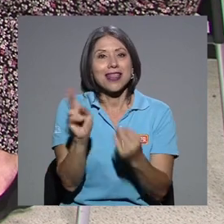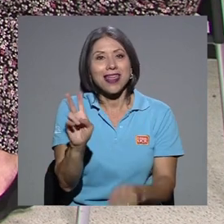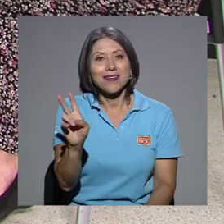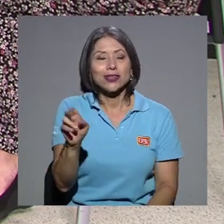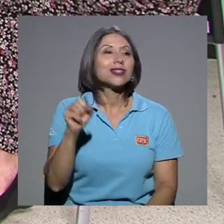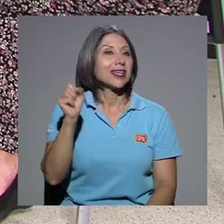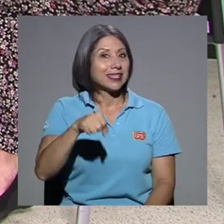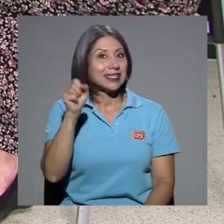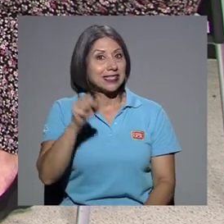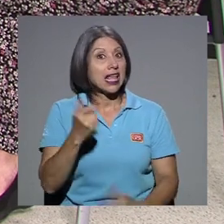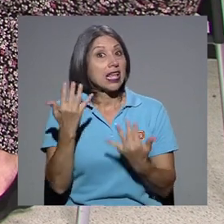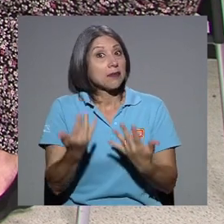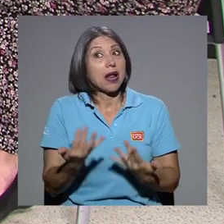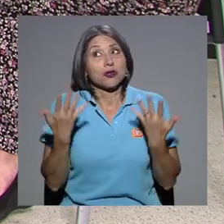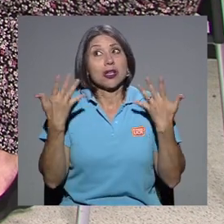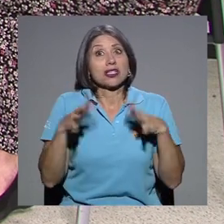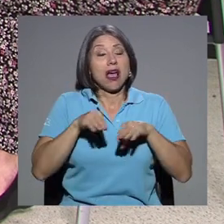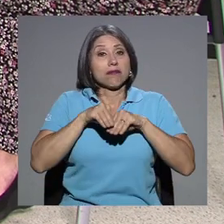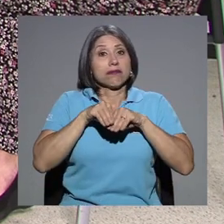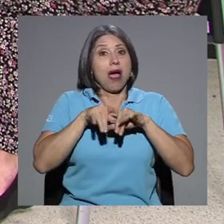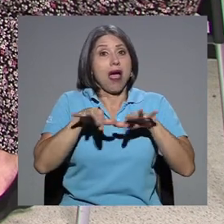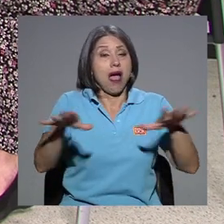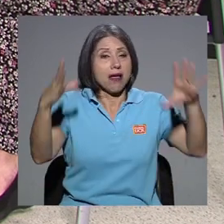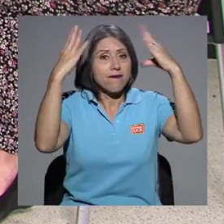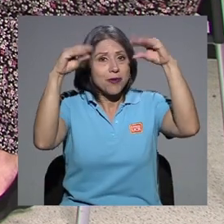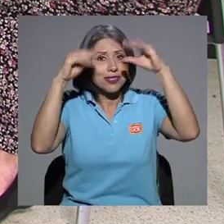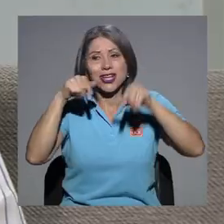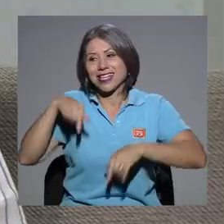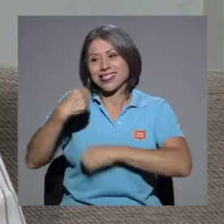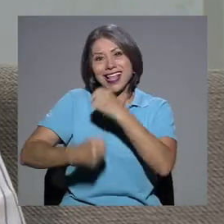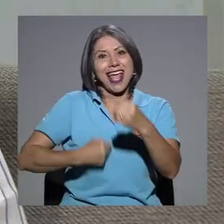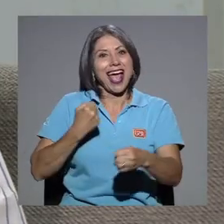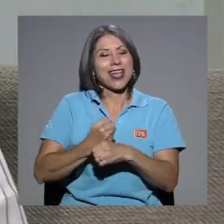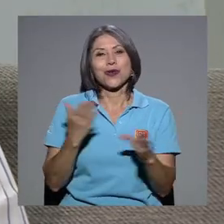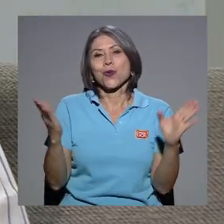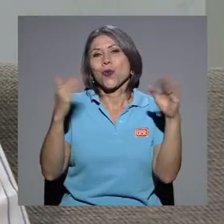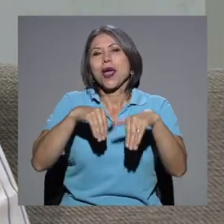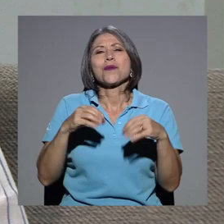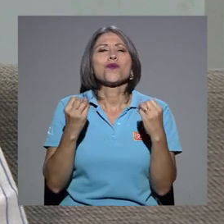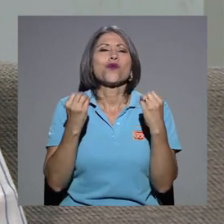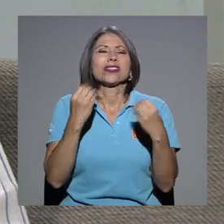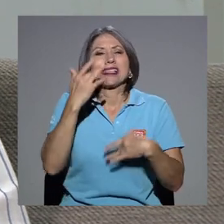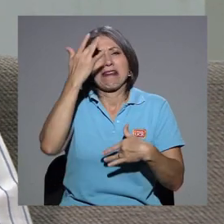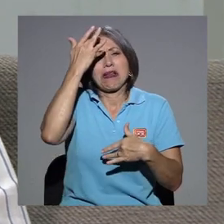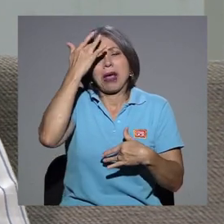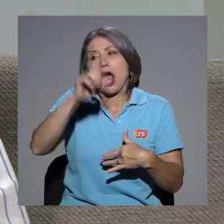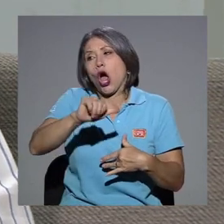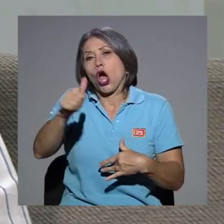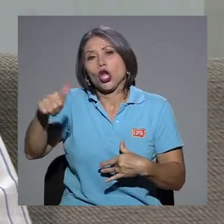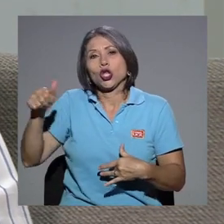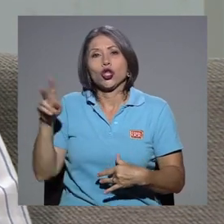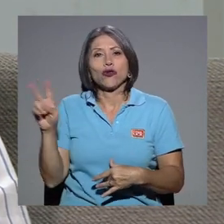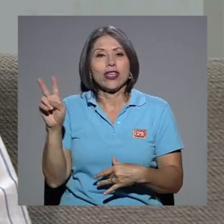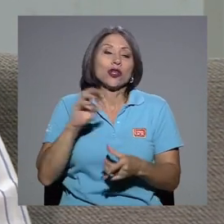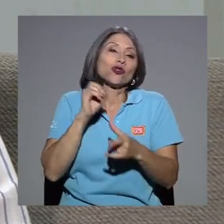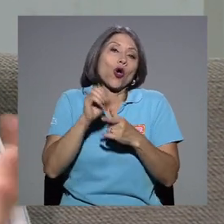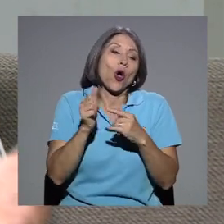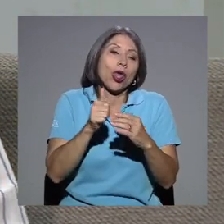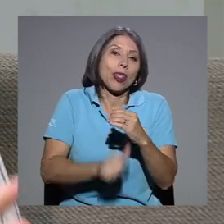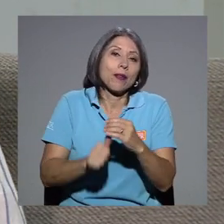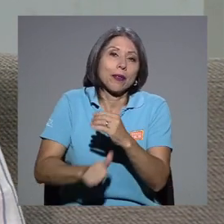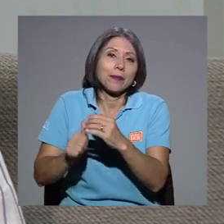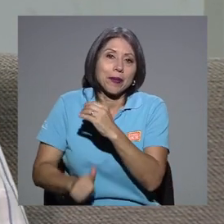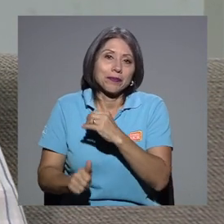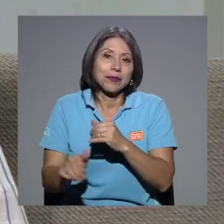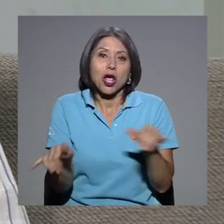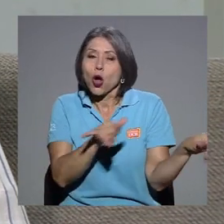por el ruido mediático que se ha hecho este año no tengamos tantas infecciones con los otros virus respiratorios o virus diarréicos que son